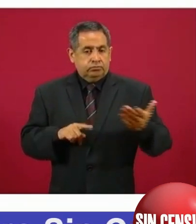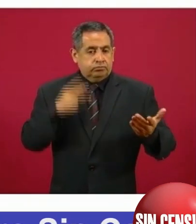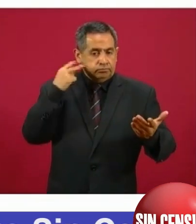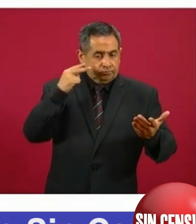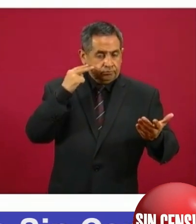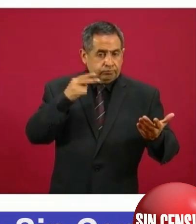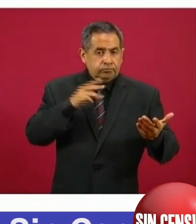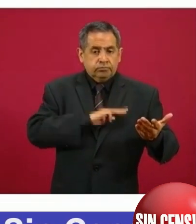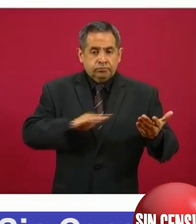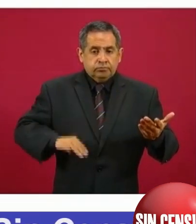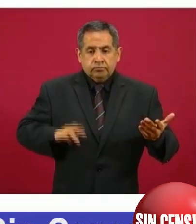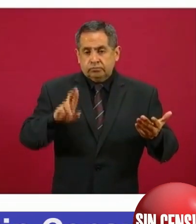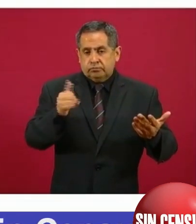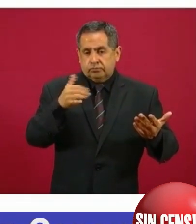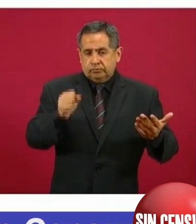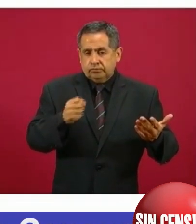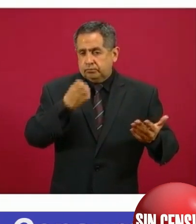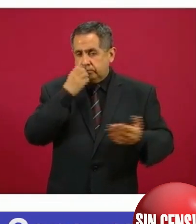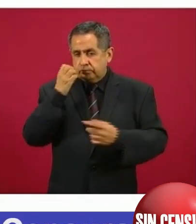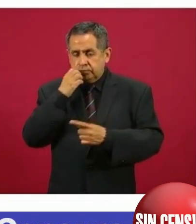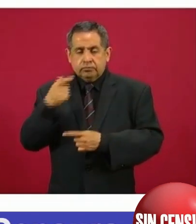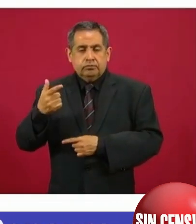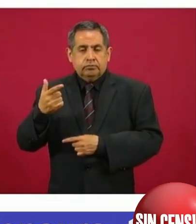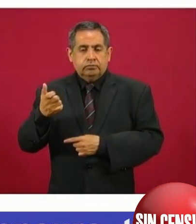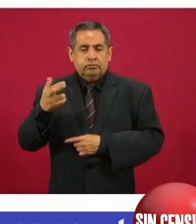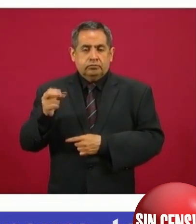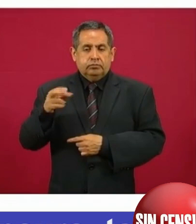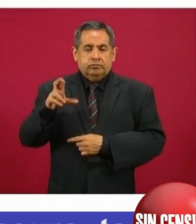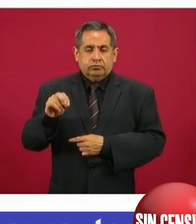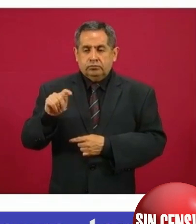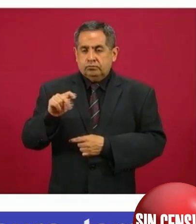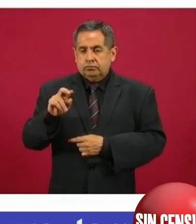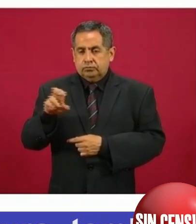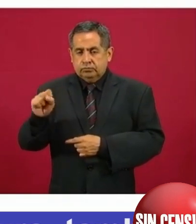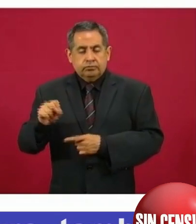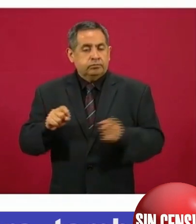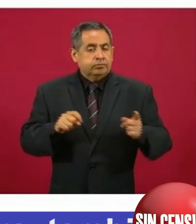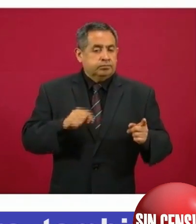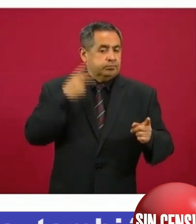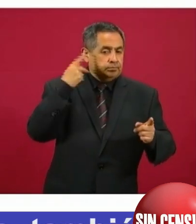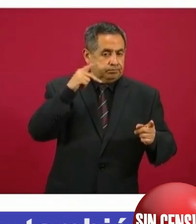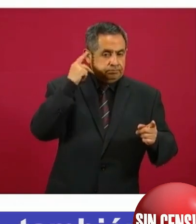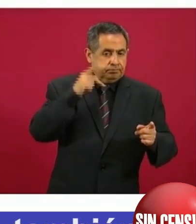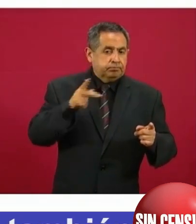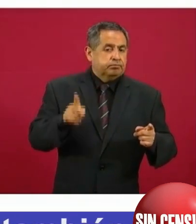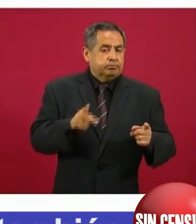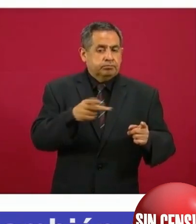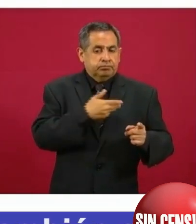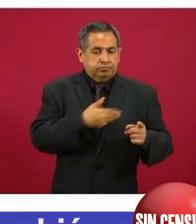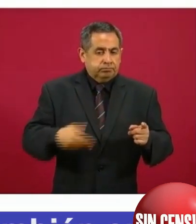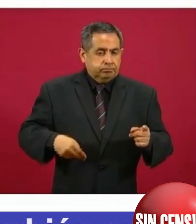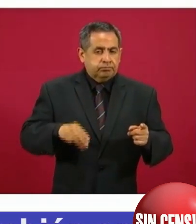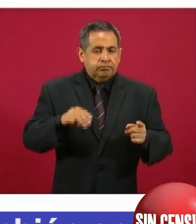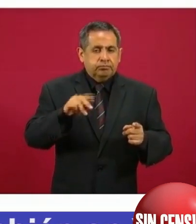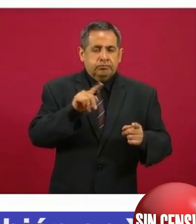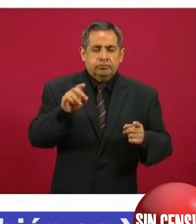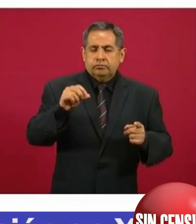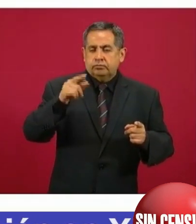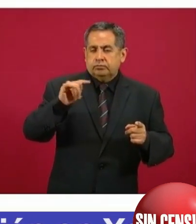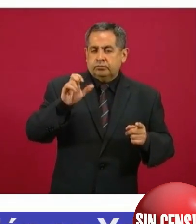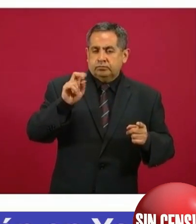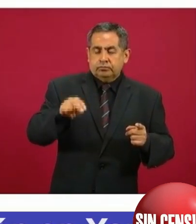Reyes, la escuela Gregorio Torres Quintero. Puebla, Soquitlán, primaria comunitaria